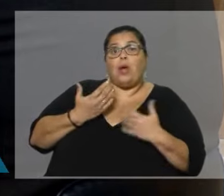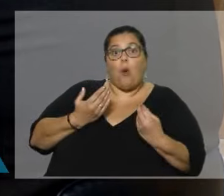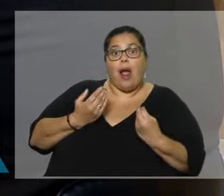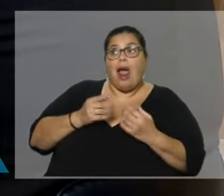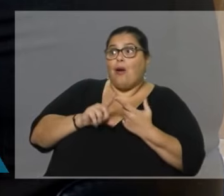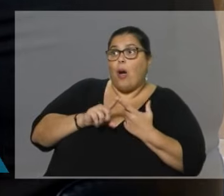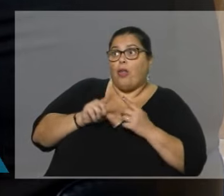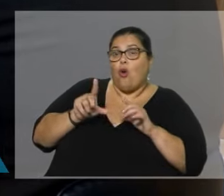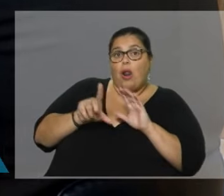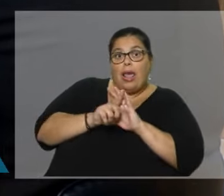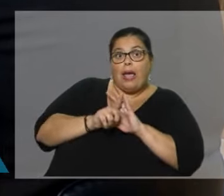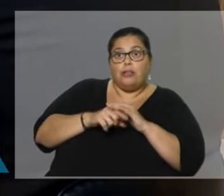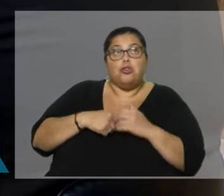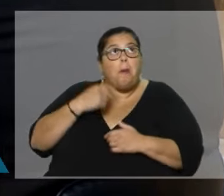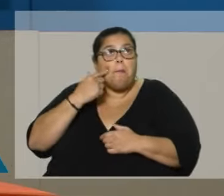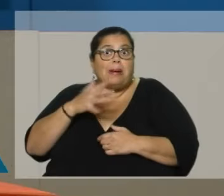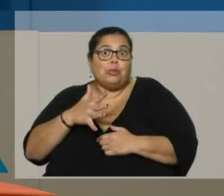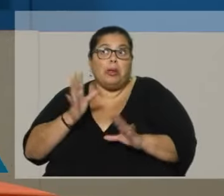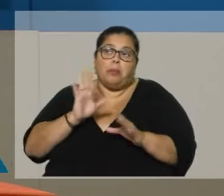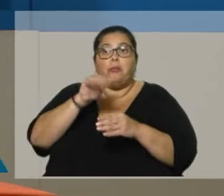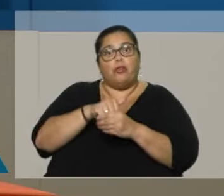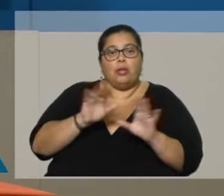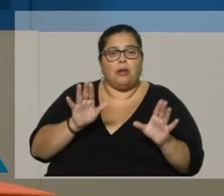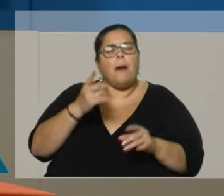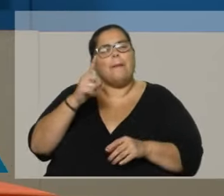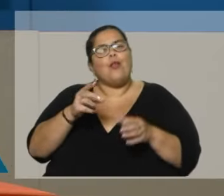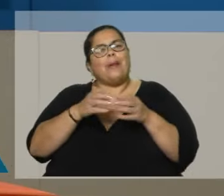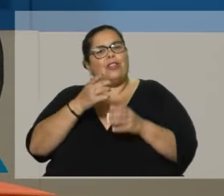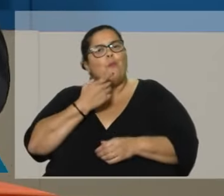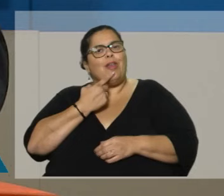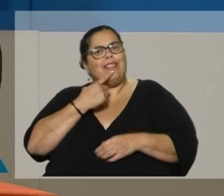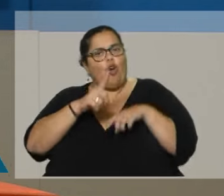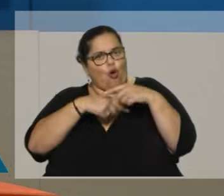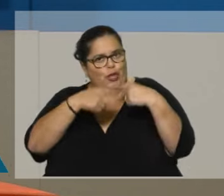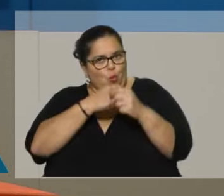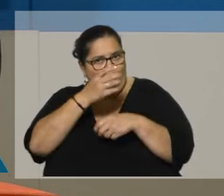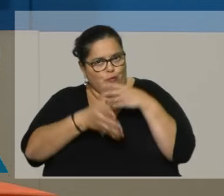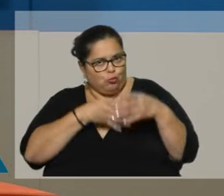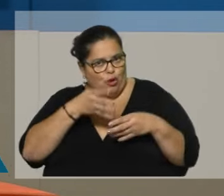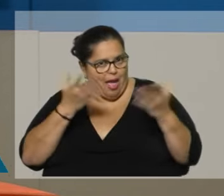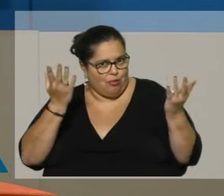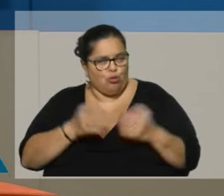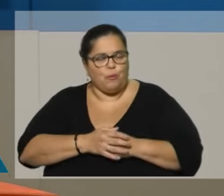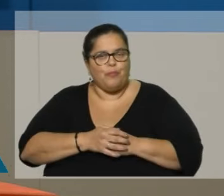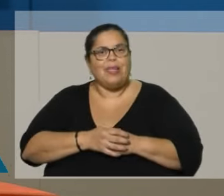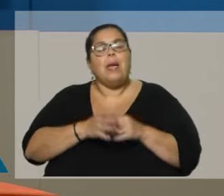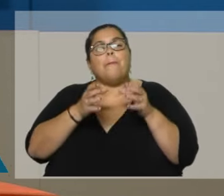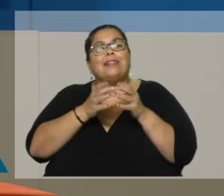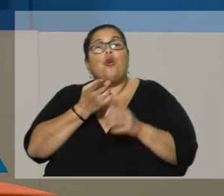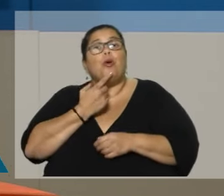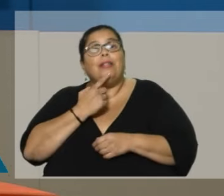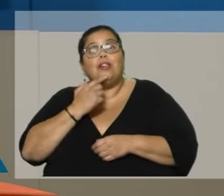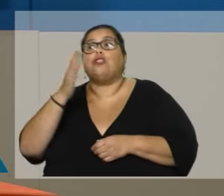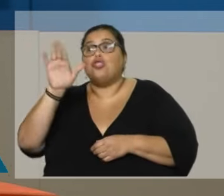o no? Y yo tengo que votar. Los partidos políticos seguirían funcionando. Y los partidos políticos llamarían a sus expertos.